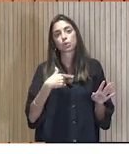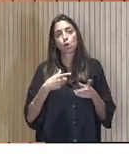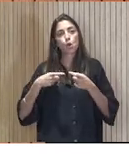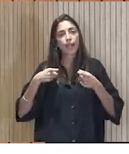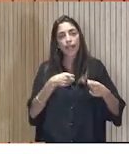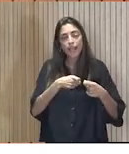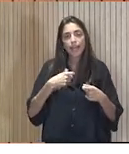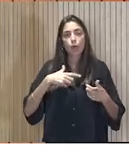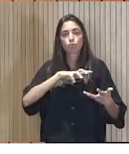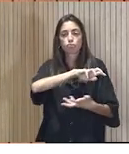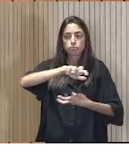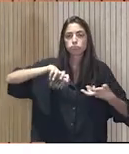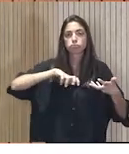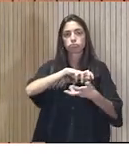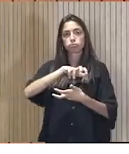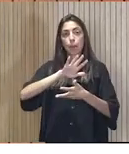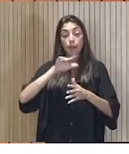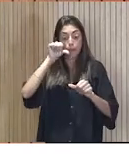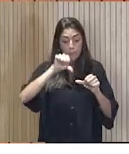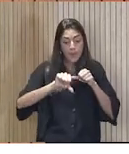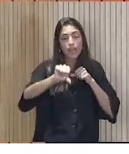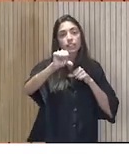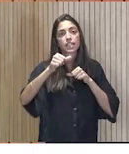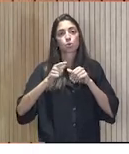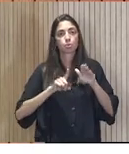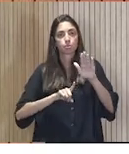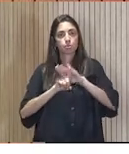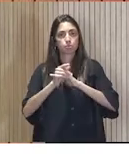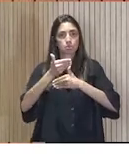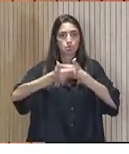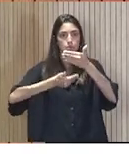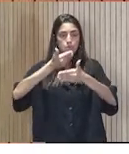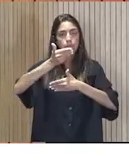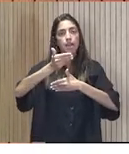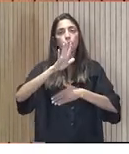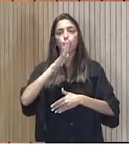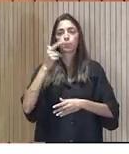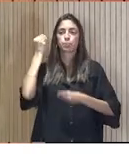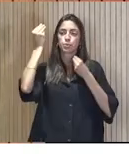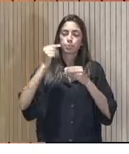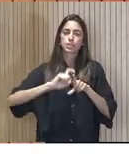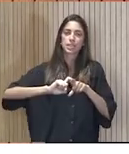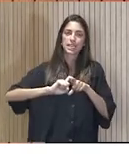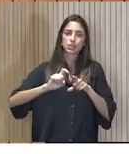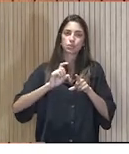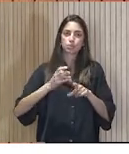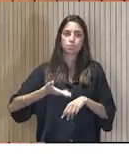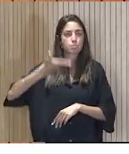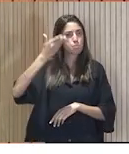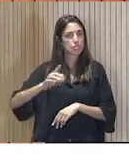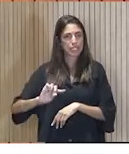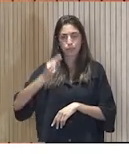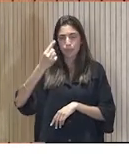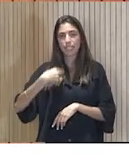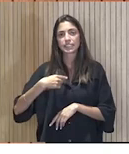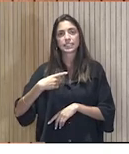conflicto, y a partir de ahí ha ido evolucionando. Yo creo que la característica fundamental ha sido esa adaptabilidad, el